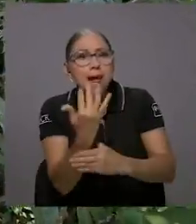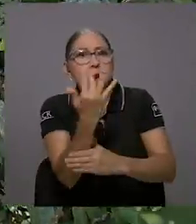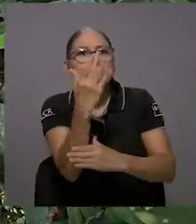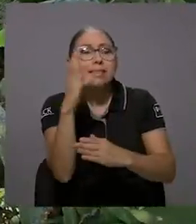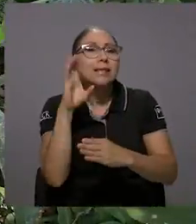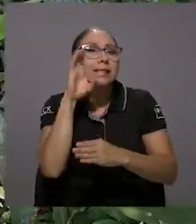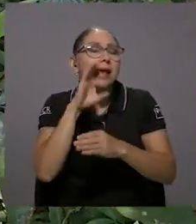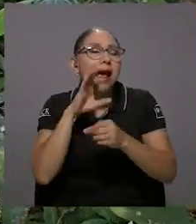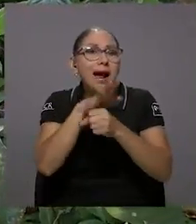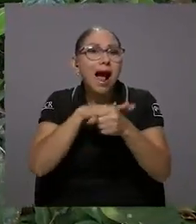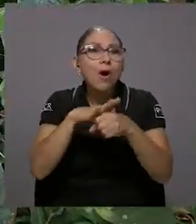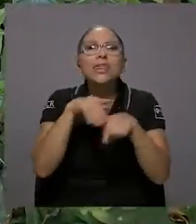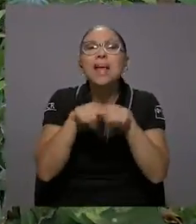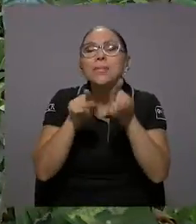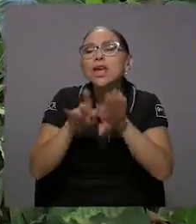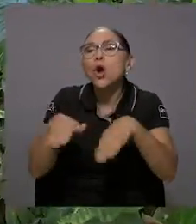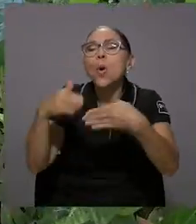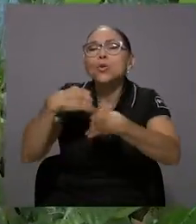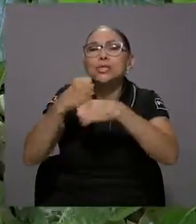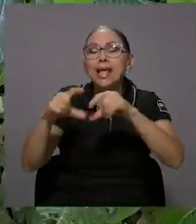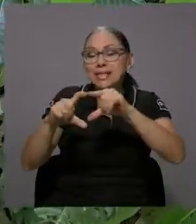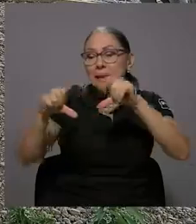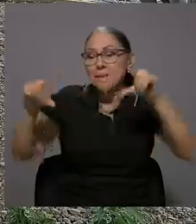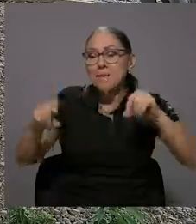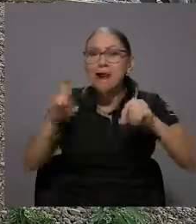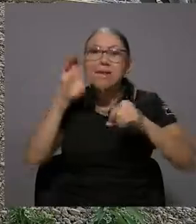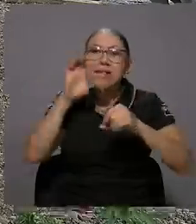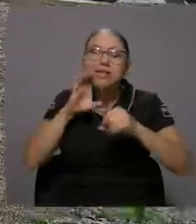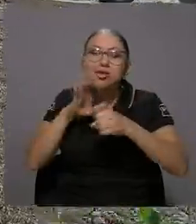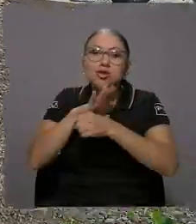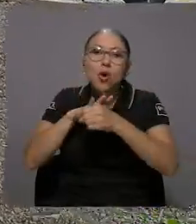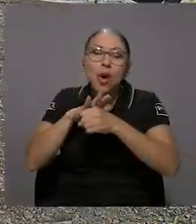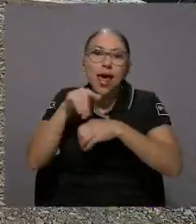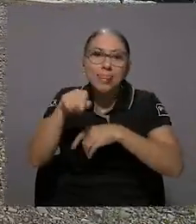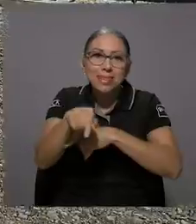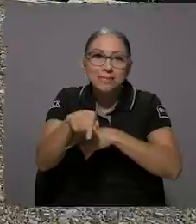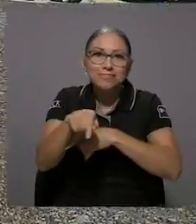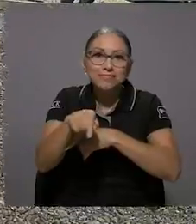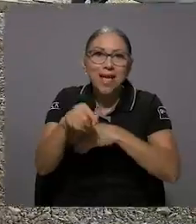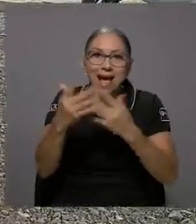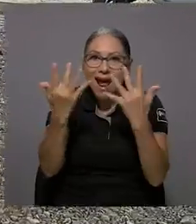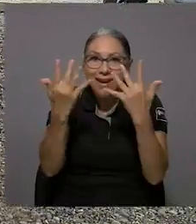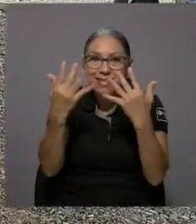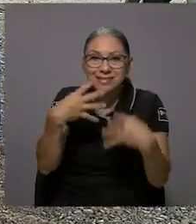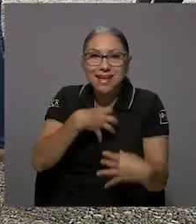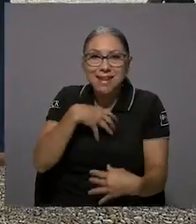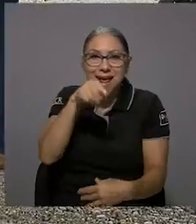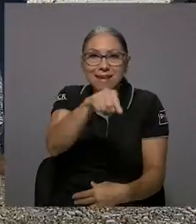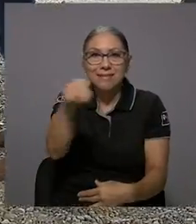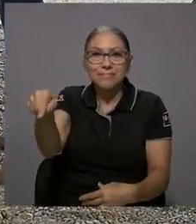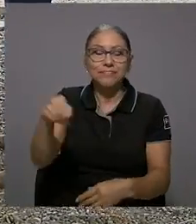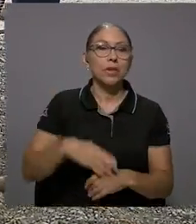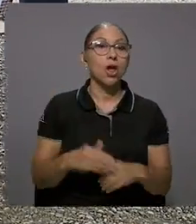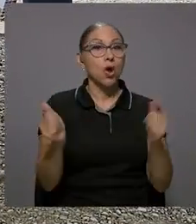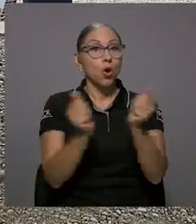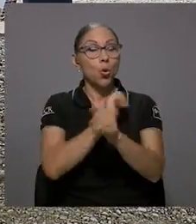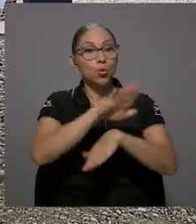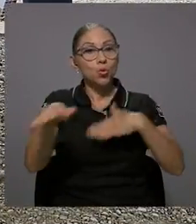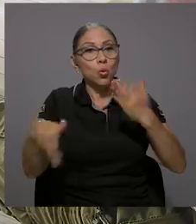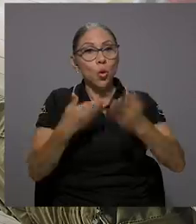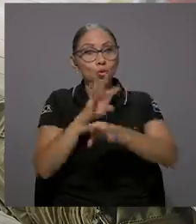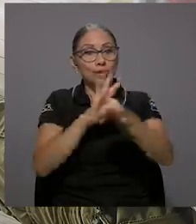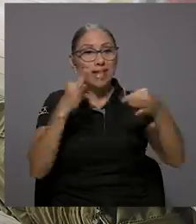turistas pueden conocer desde la creación de plantas de cacao hasta la producción de una barra de chocolate artesanal.